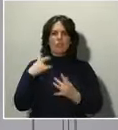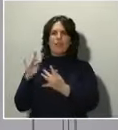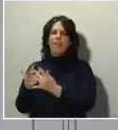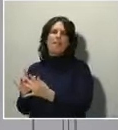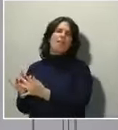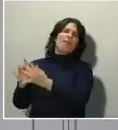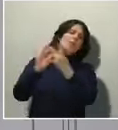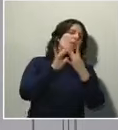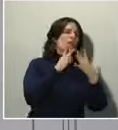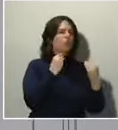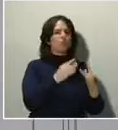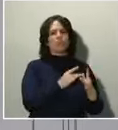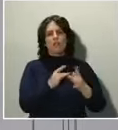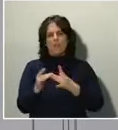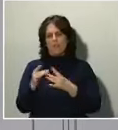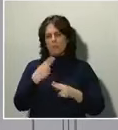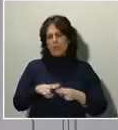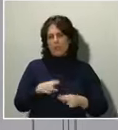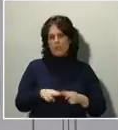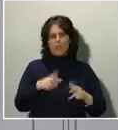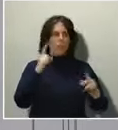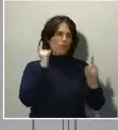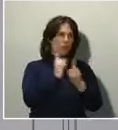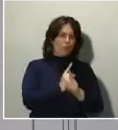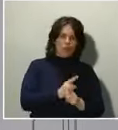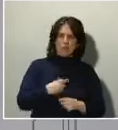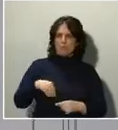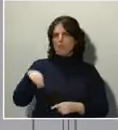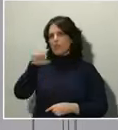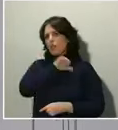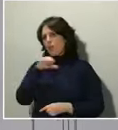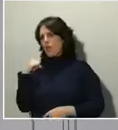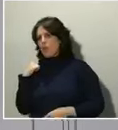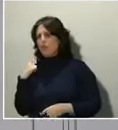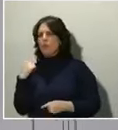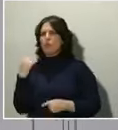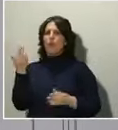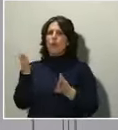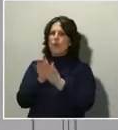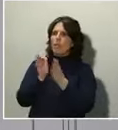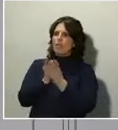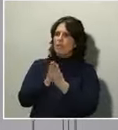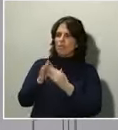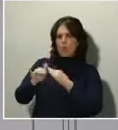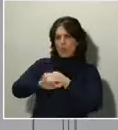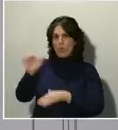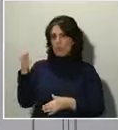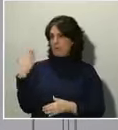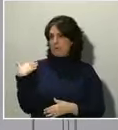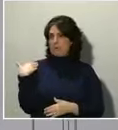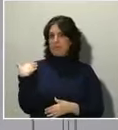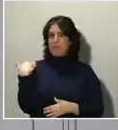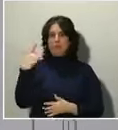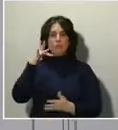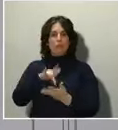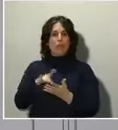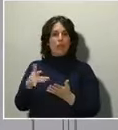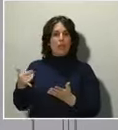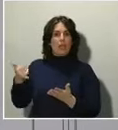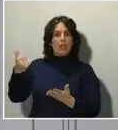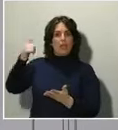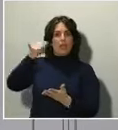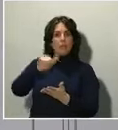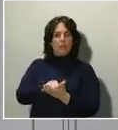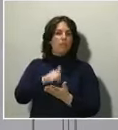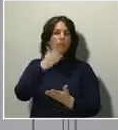oposición, de presidentes autonómicos, colegas europeos. Acabo de colgar el teléfono con el presidente de la República Popular de China. Ayer estuve